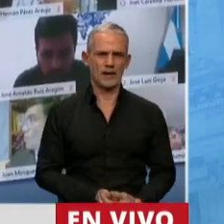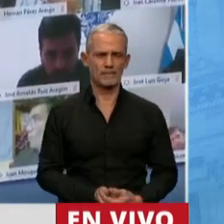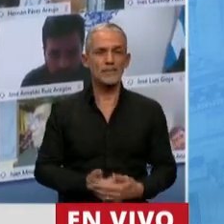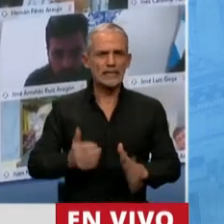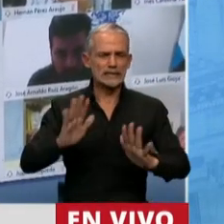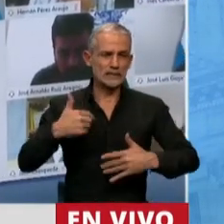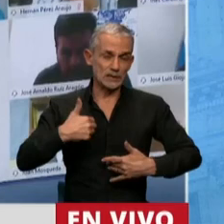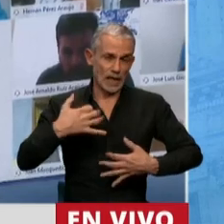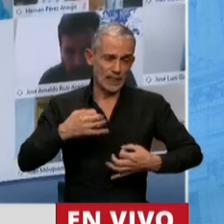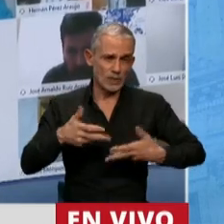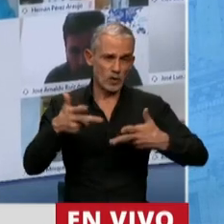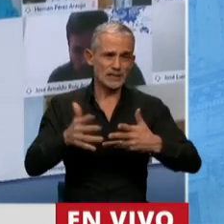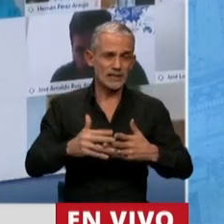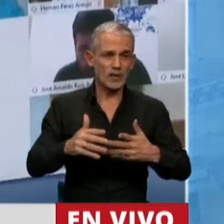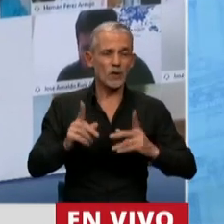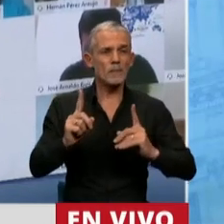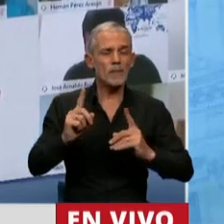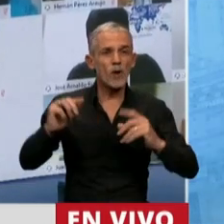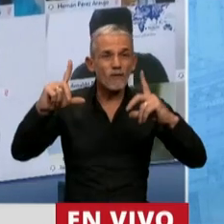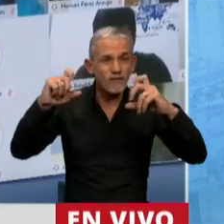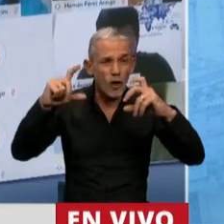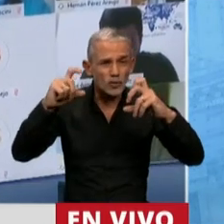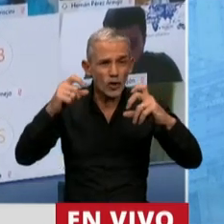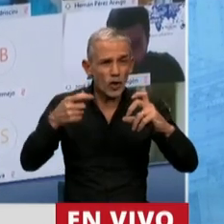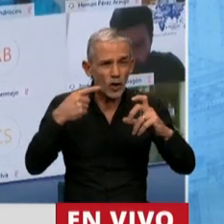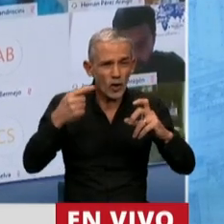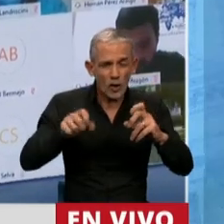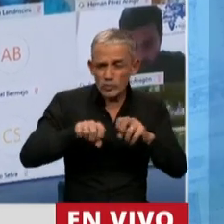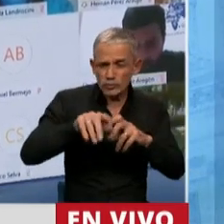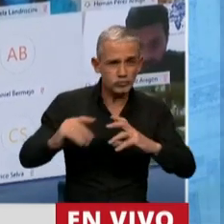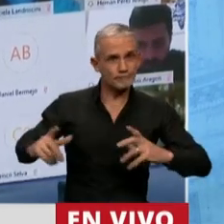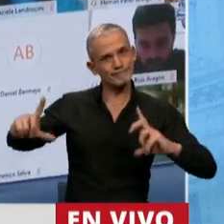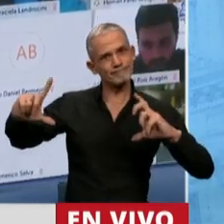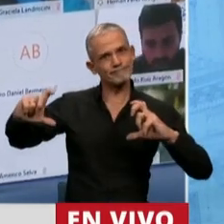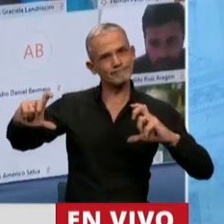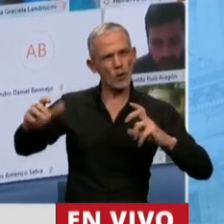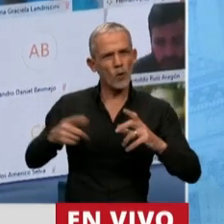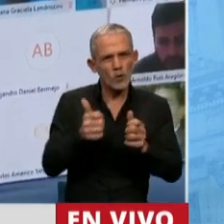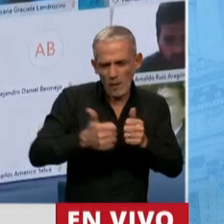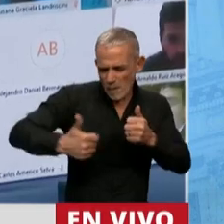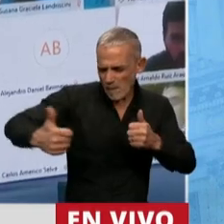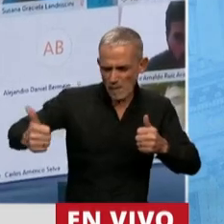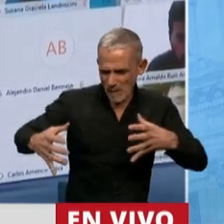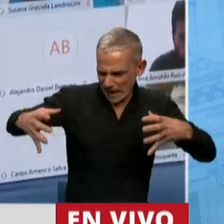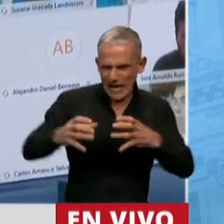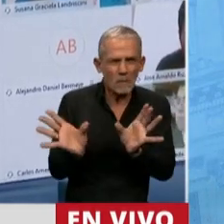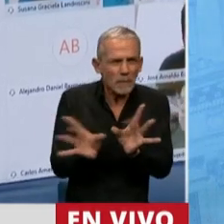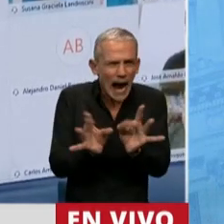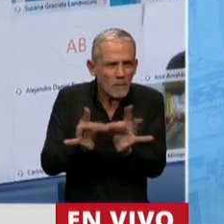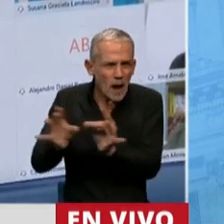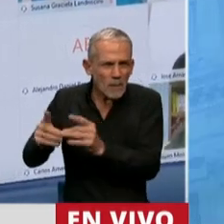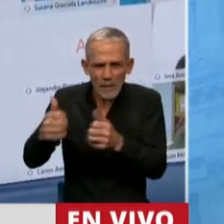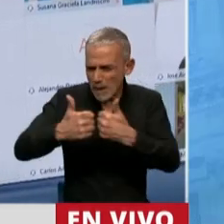Permítame decirle que esa foto que están mostrando hoy, todos juntos, uno al lado del otro, pegados,